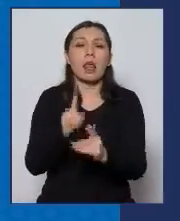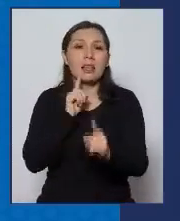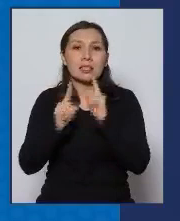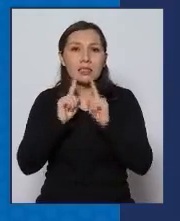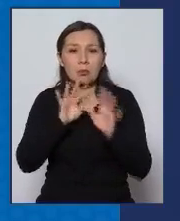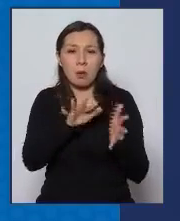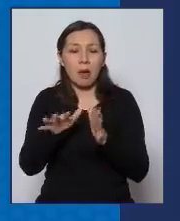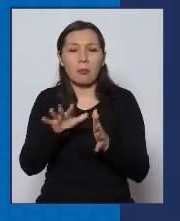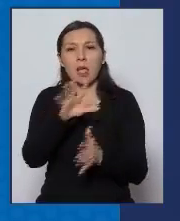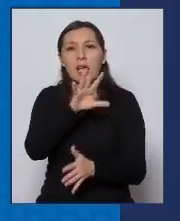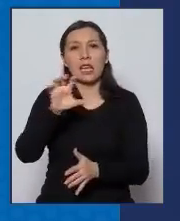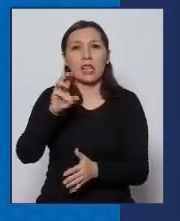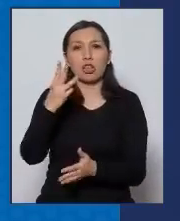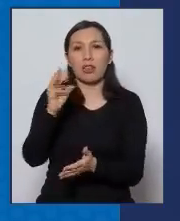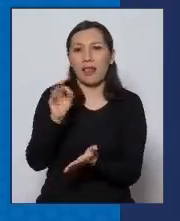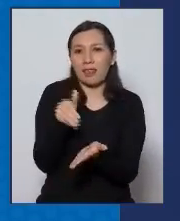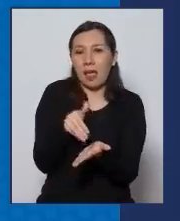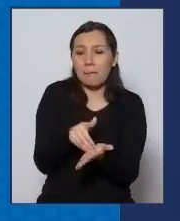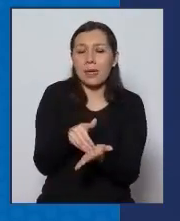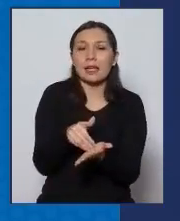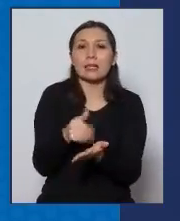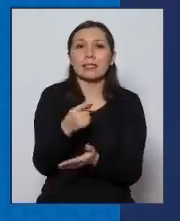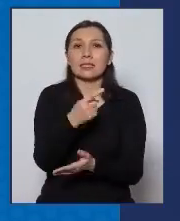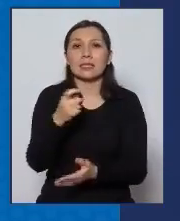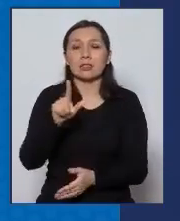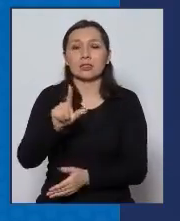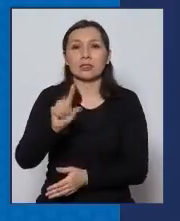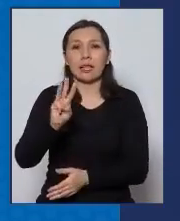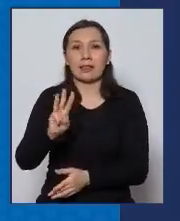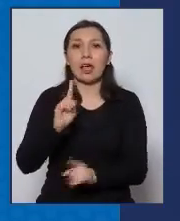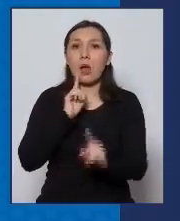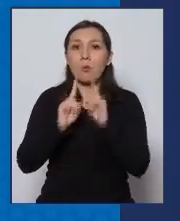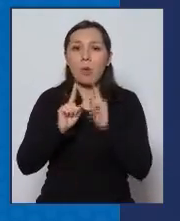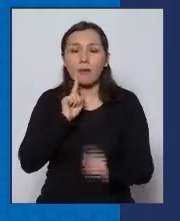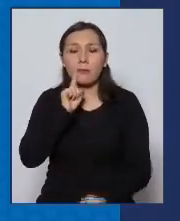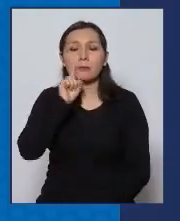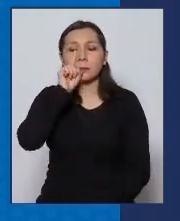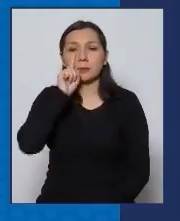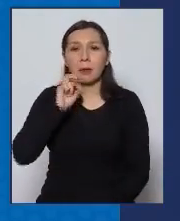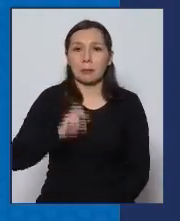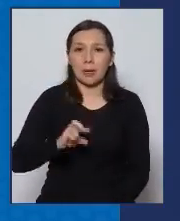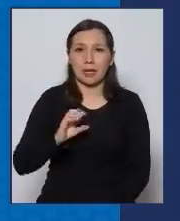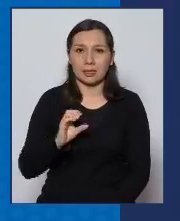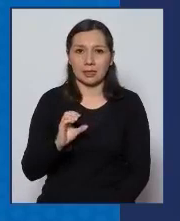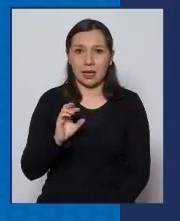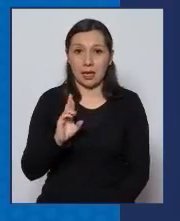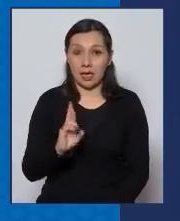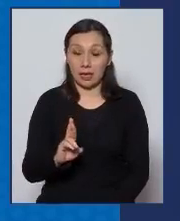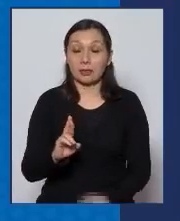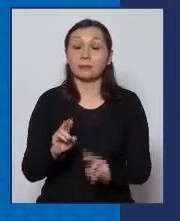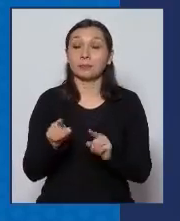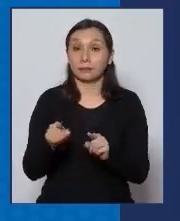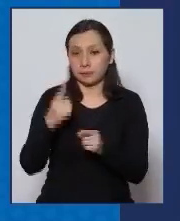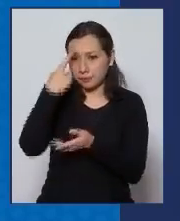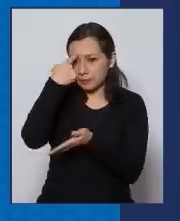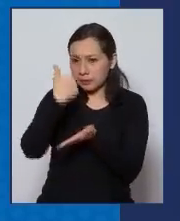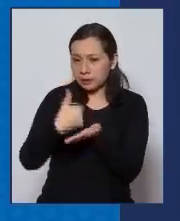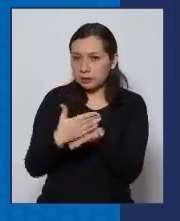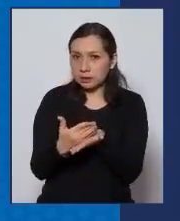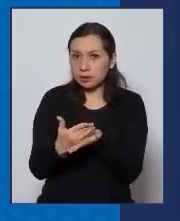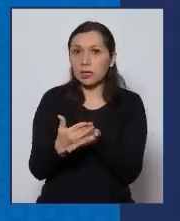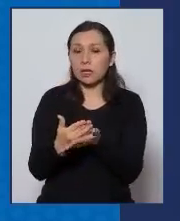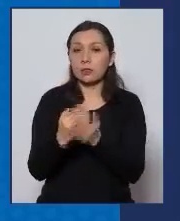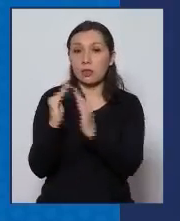530.173 test de PCR. En relación a la estrategia de